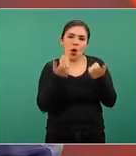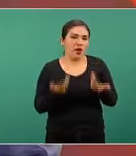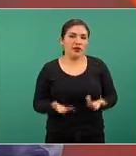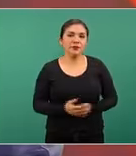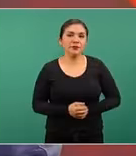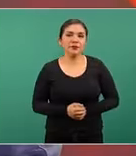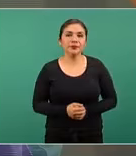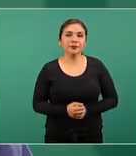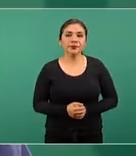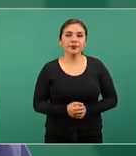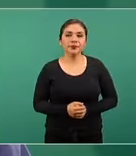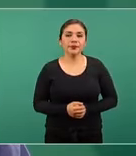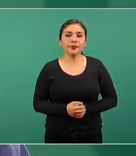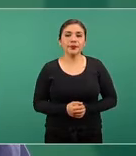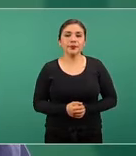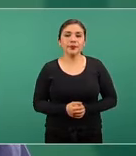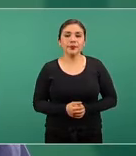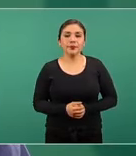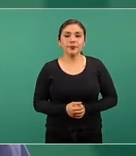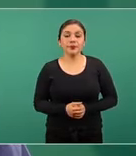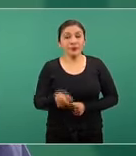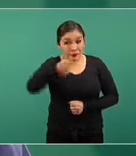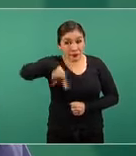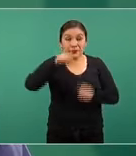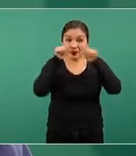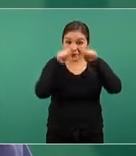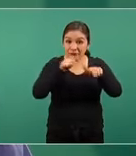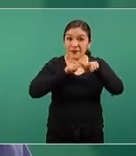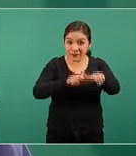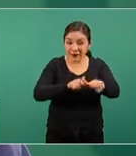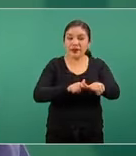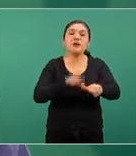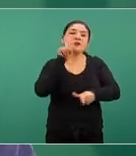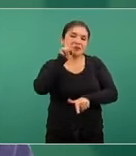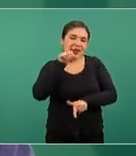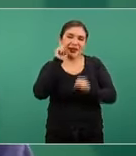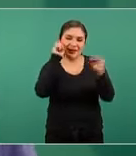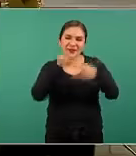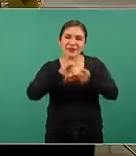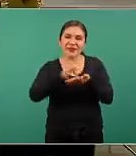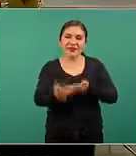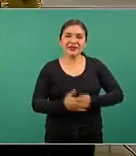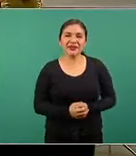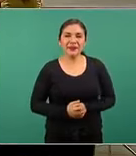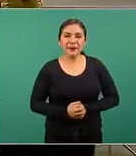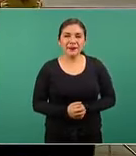las vacunas estén atentas y atentos seguiremos mañana muchas gracias